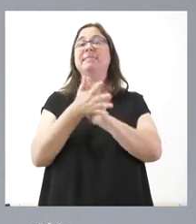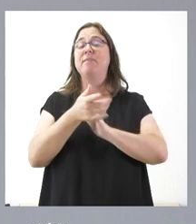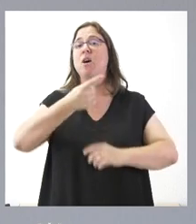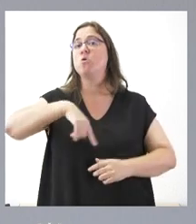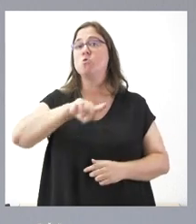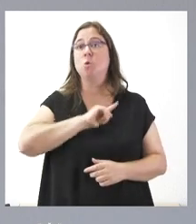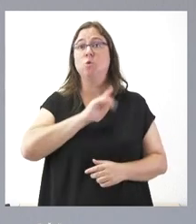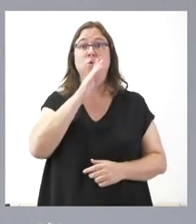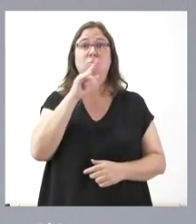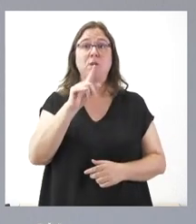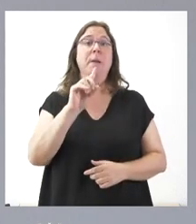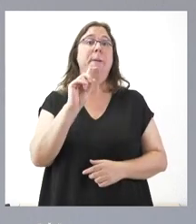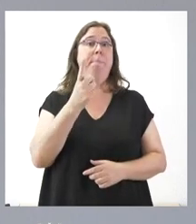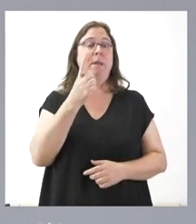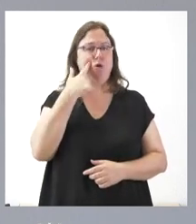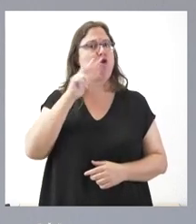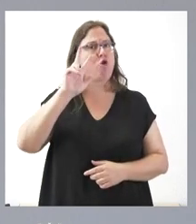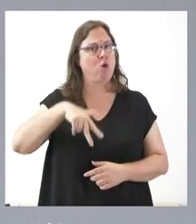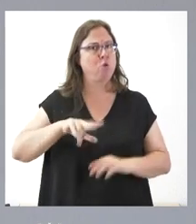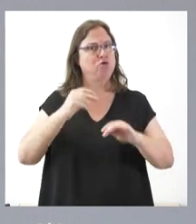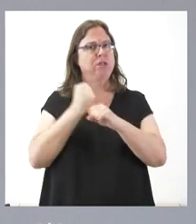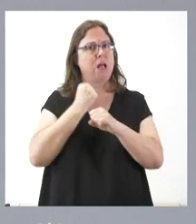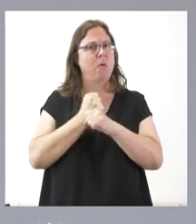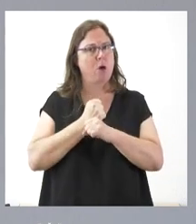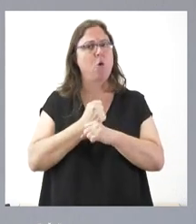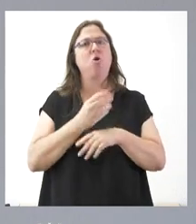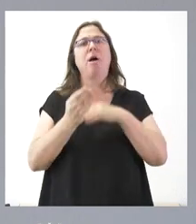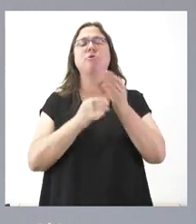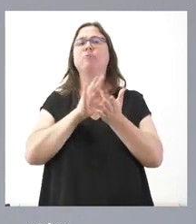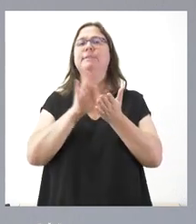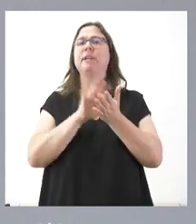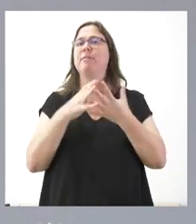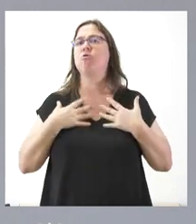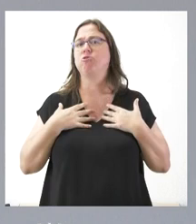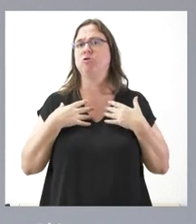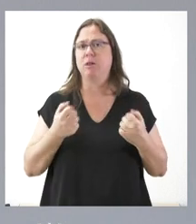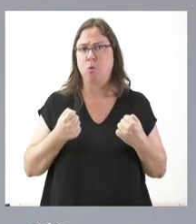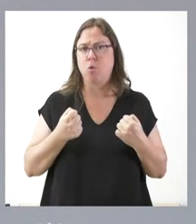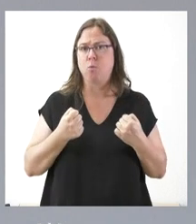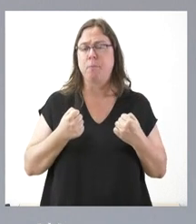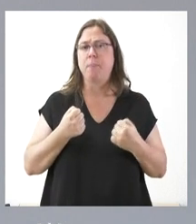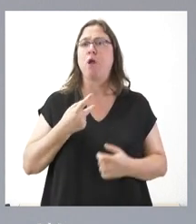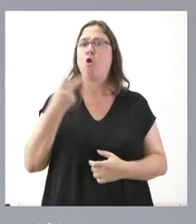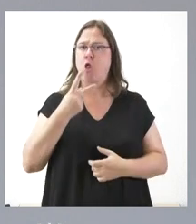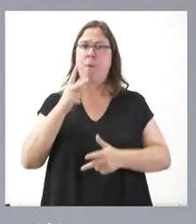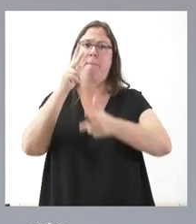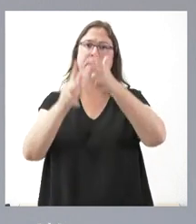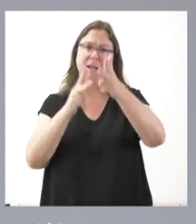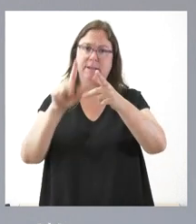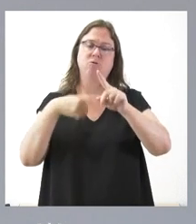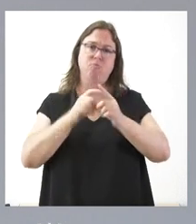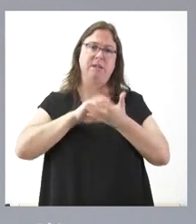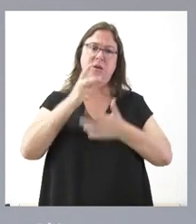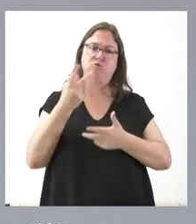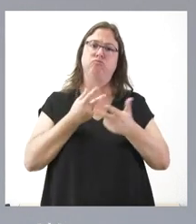a raíz de esto, primero reconocemos el trabajo mutuo que han venido realizando los servicios sanitarios tanto del País Vasco como de Castilla y León